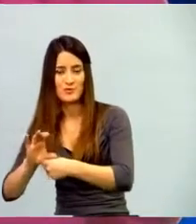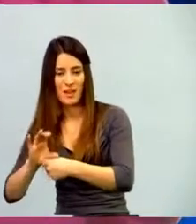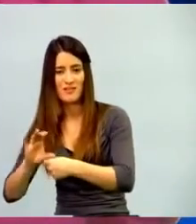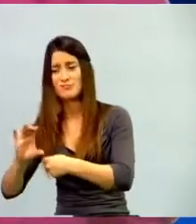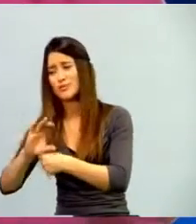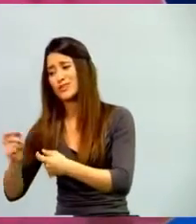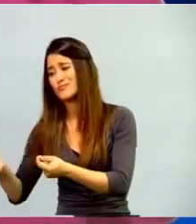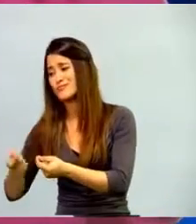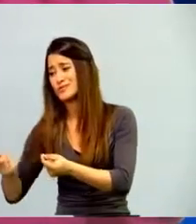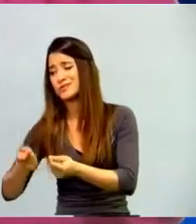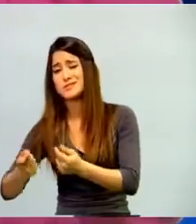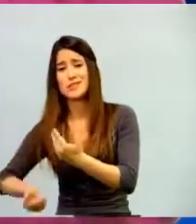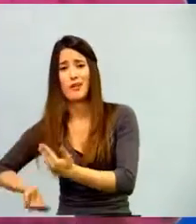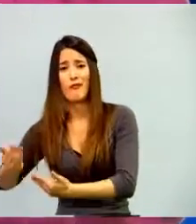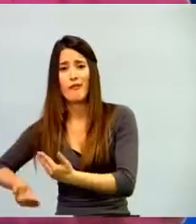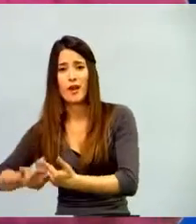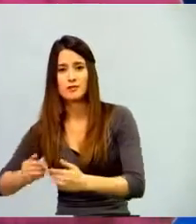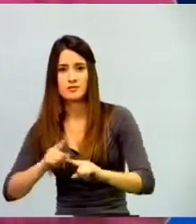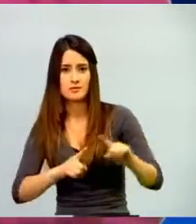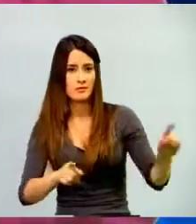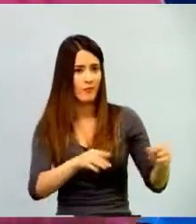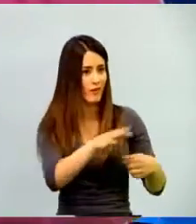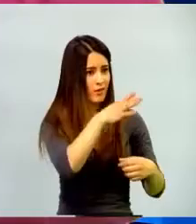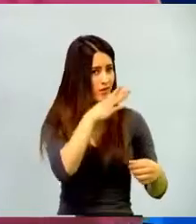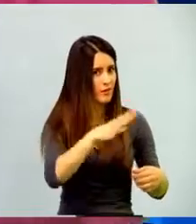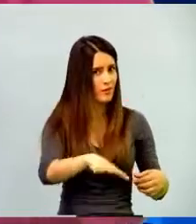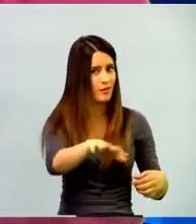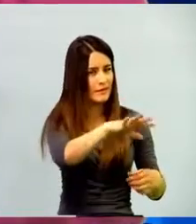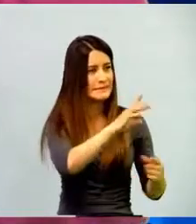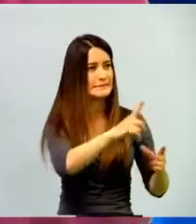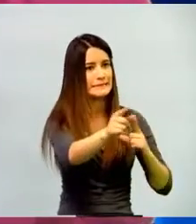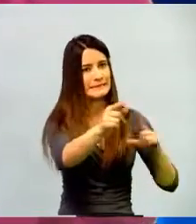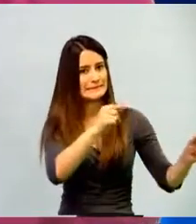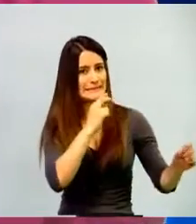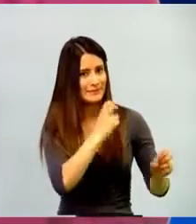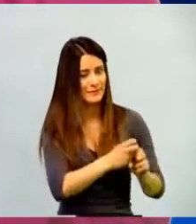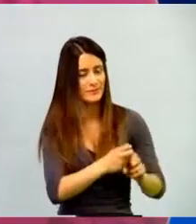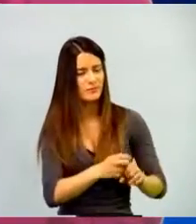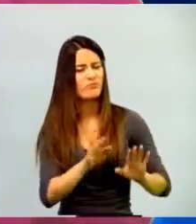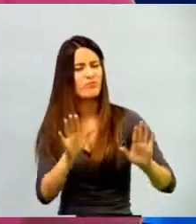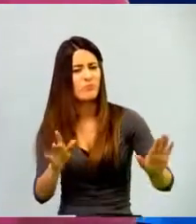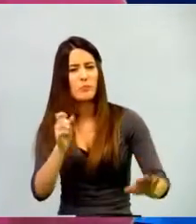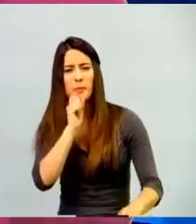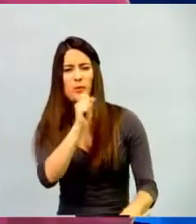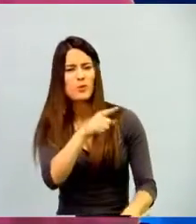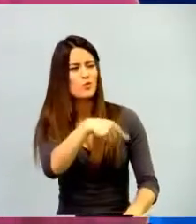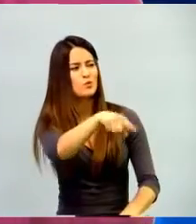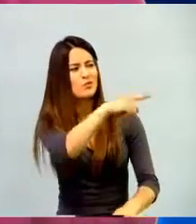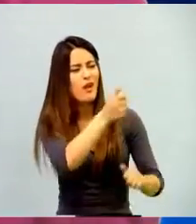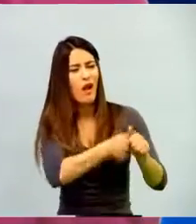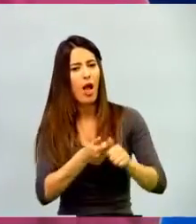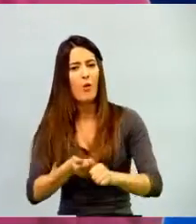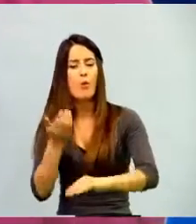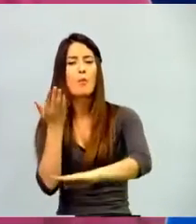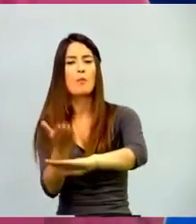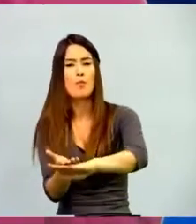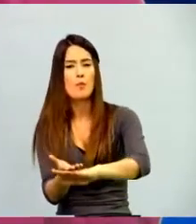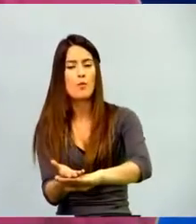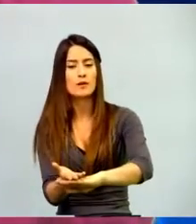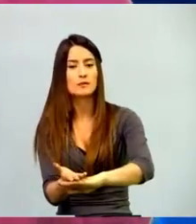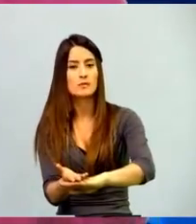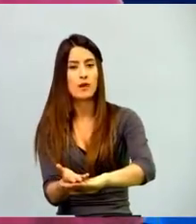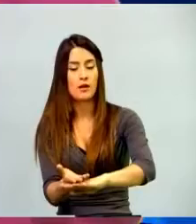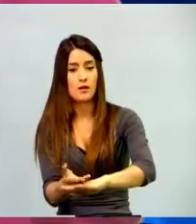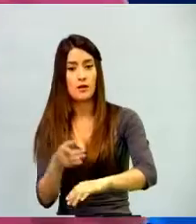nuestra mano. ¿Ustedes qué proponen para que esta gamificación llegue también a ser una herramienta para la